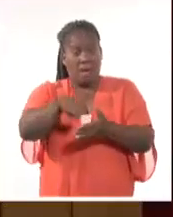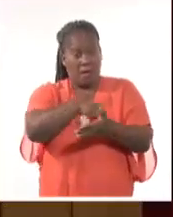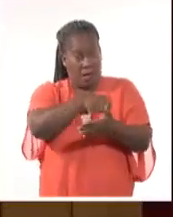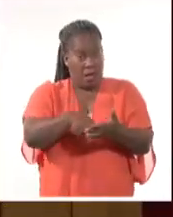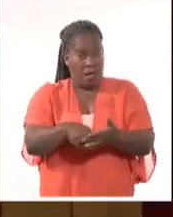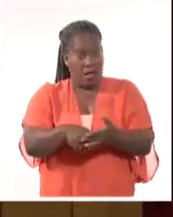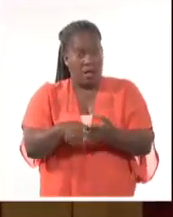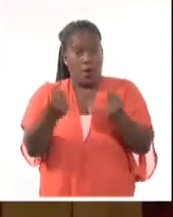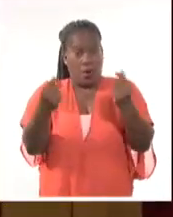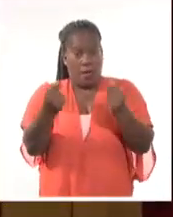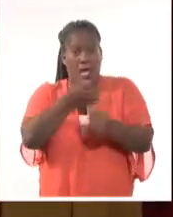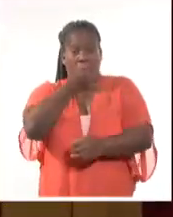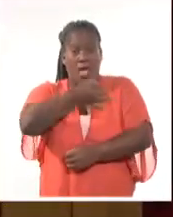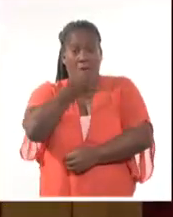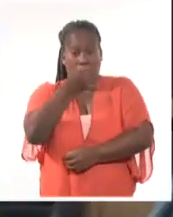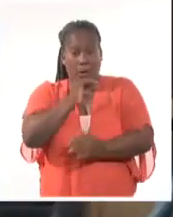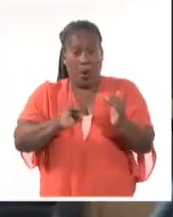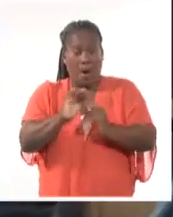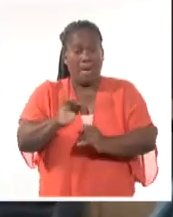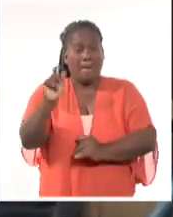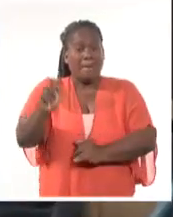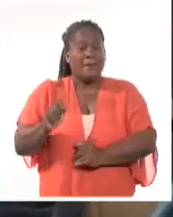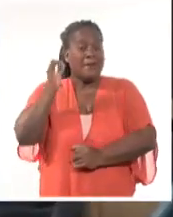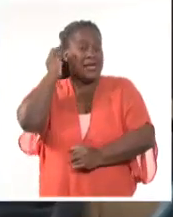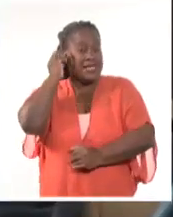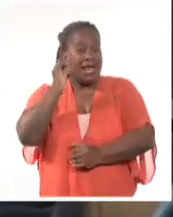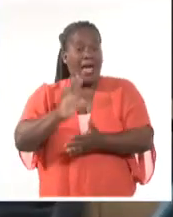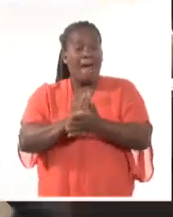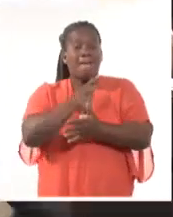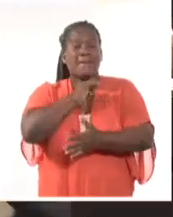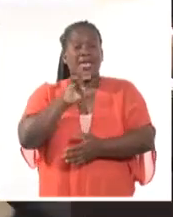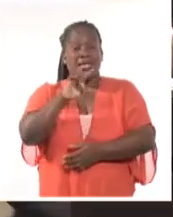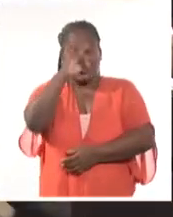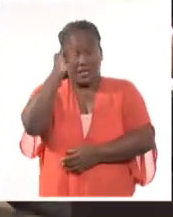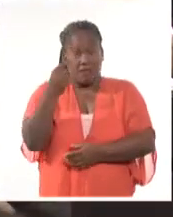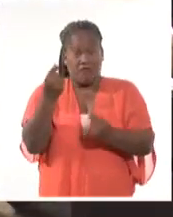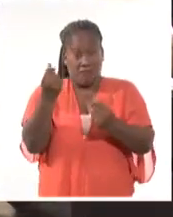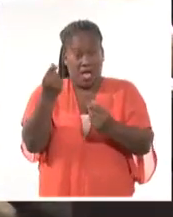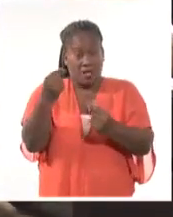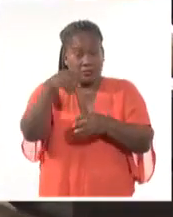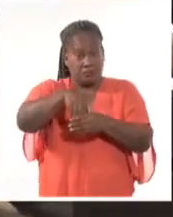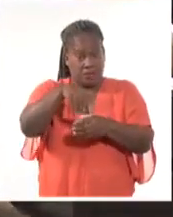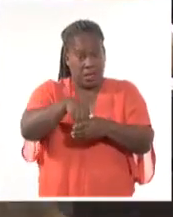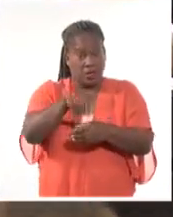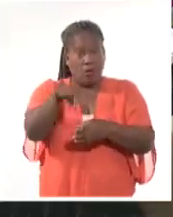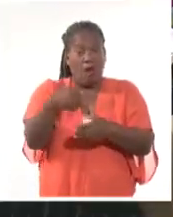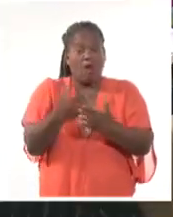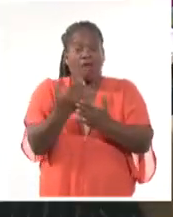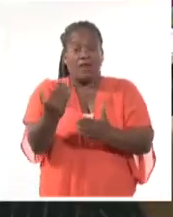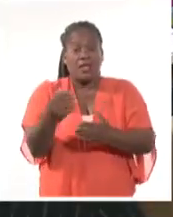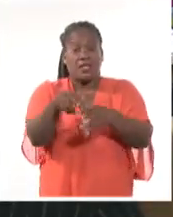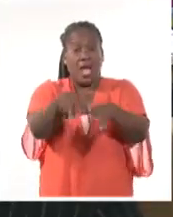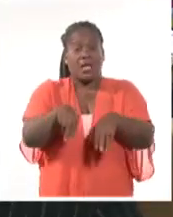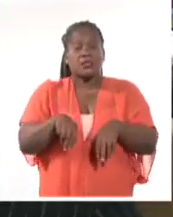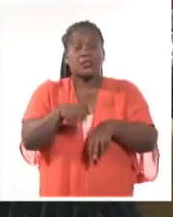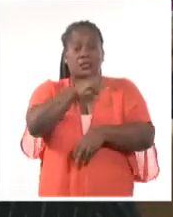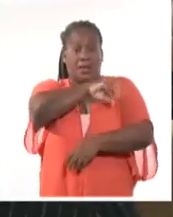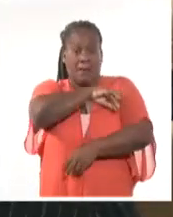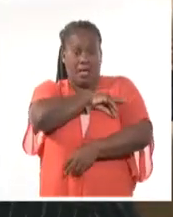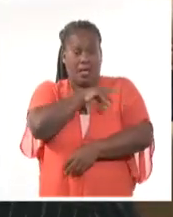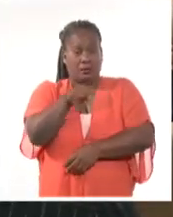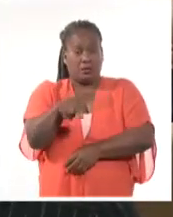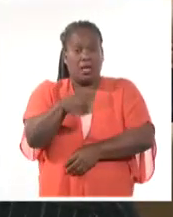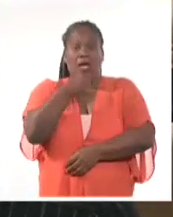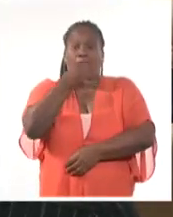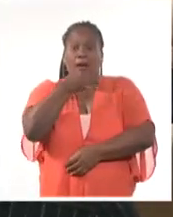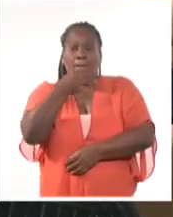aseguró la ministra de Finanzas y Precios, Macy Bolaños, ante los diputados a la Asamblea Nacional del Poder Popular. Reducir el déficit fiscal